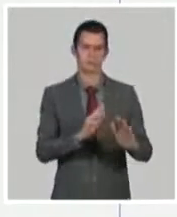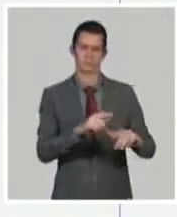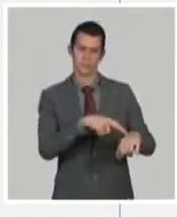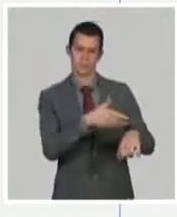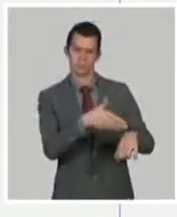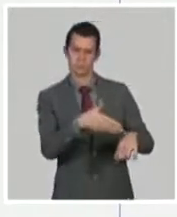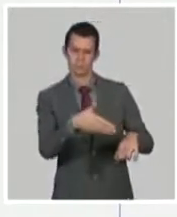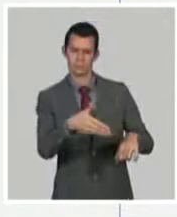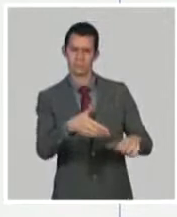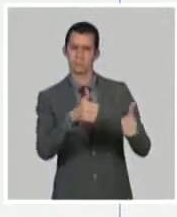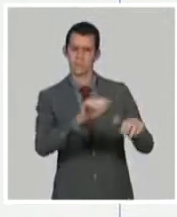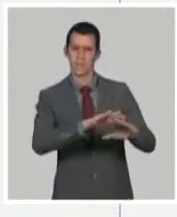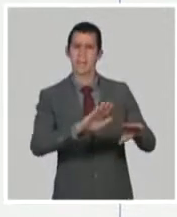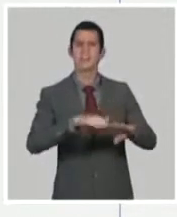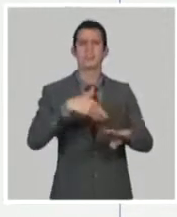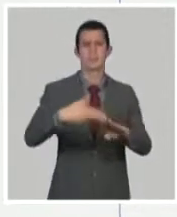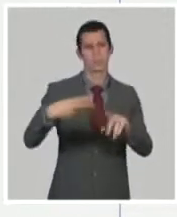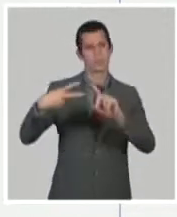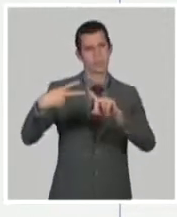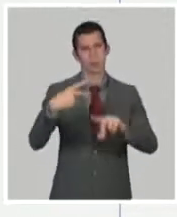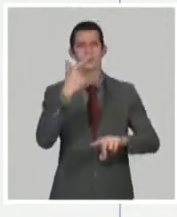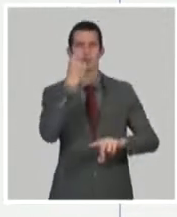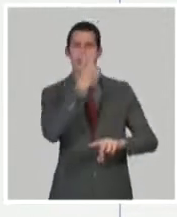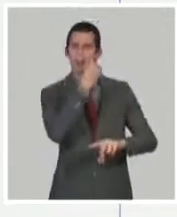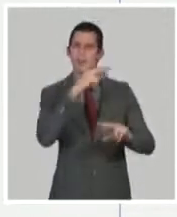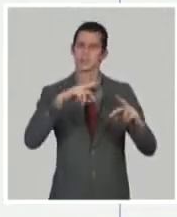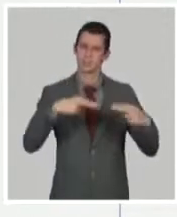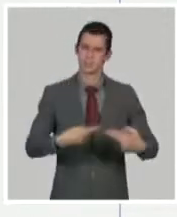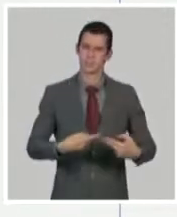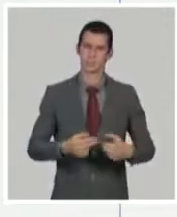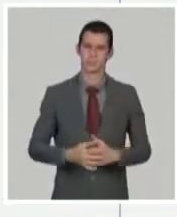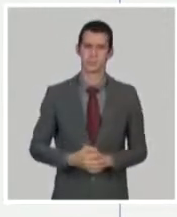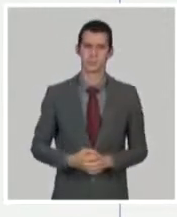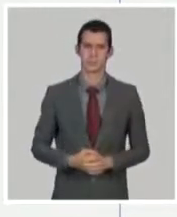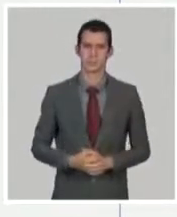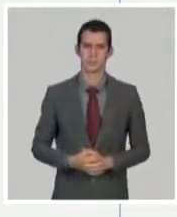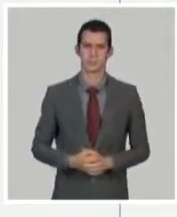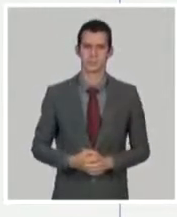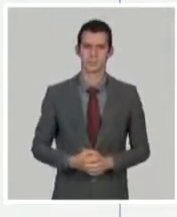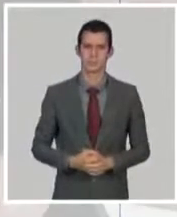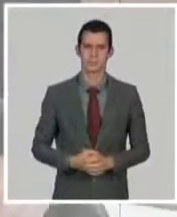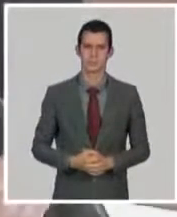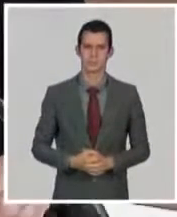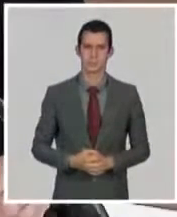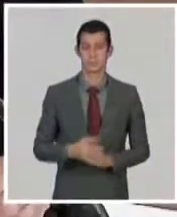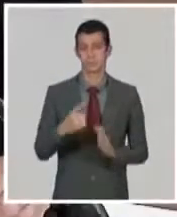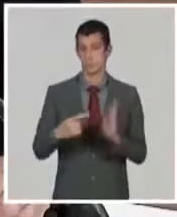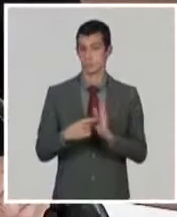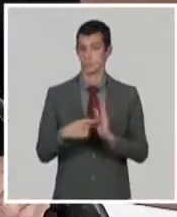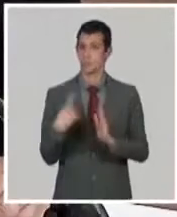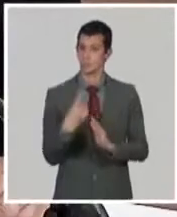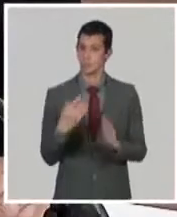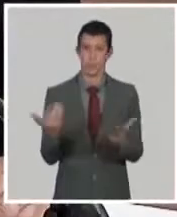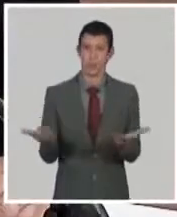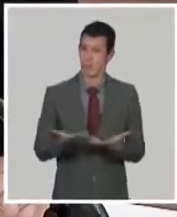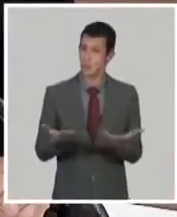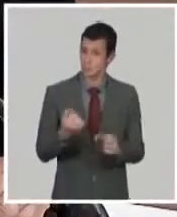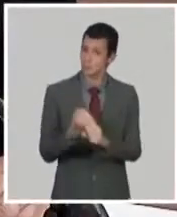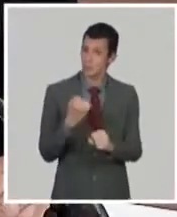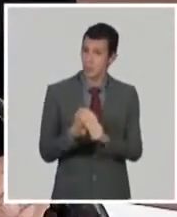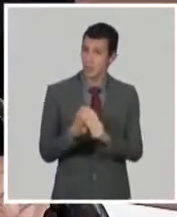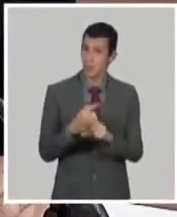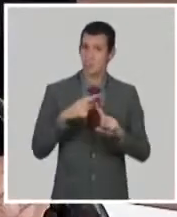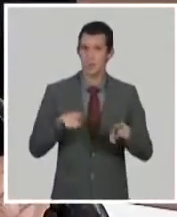no porque en Cuba estemos haciendo estos candidatos vacunales y estemos avanzando regulatoriamente rápido, estamos haciendo algo distinto a lo que se está haciendo en el mundo.